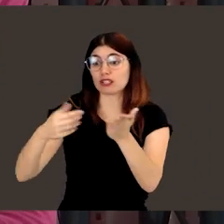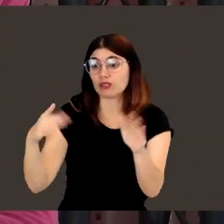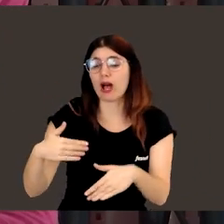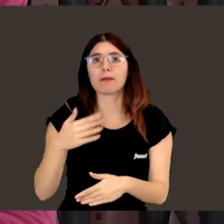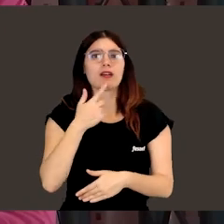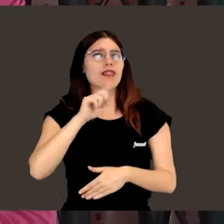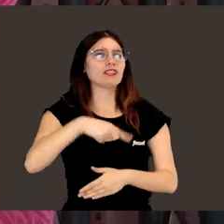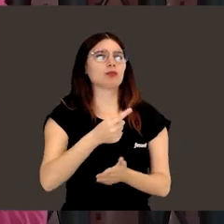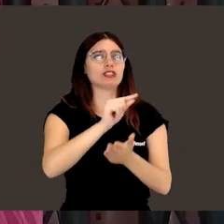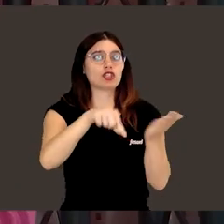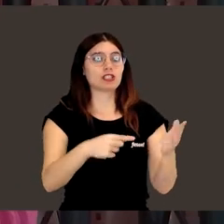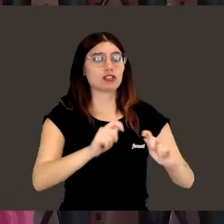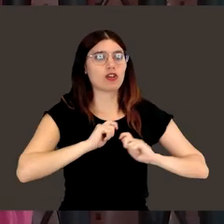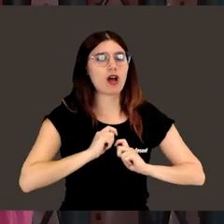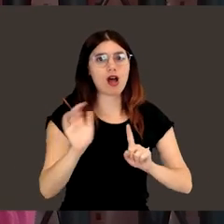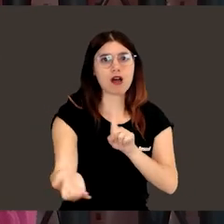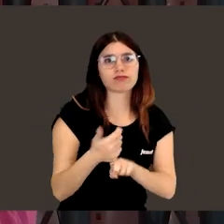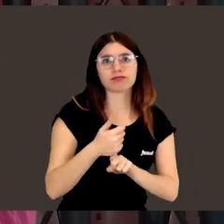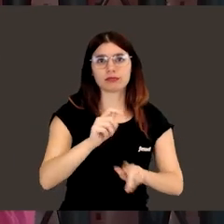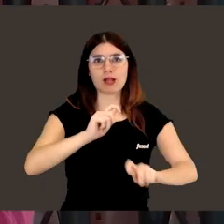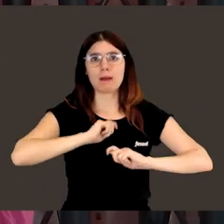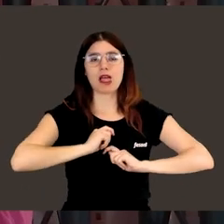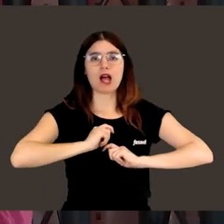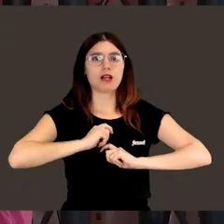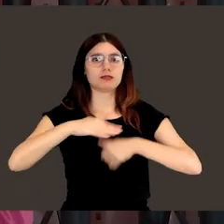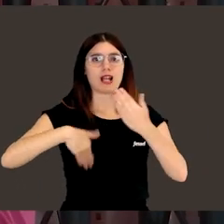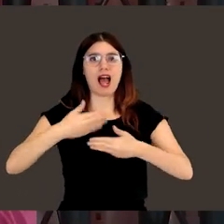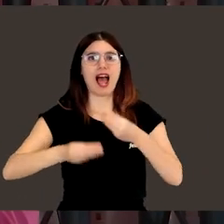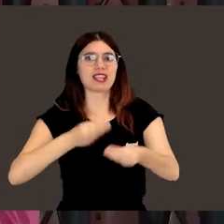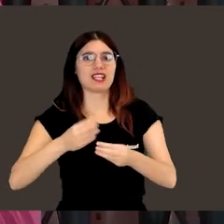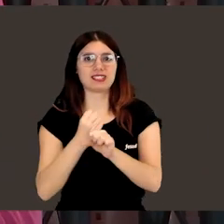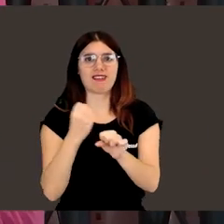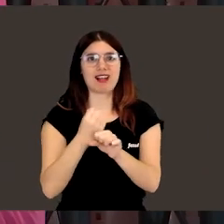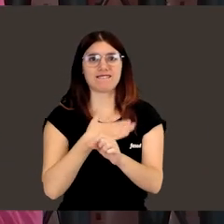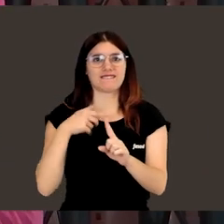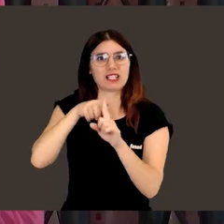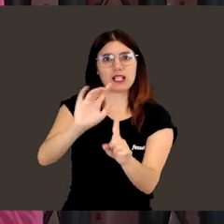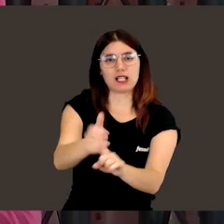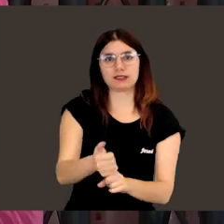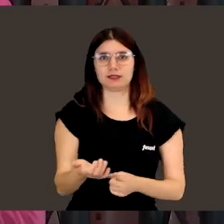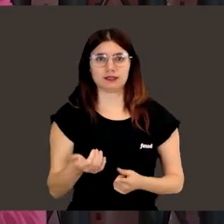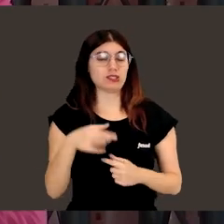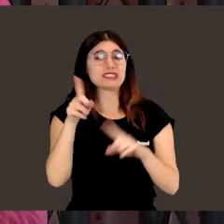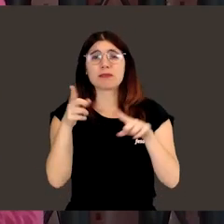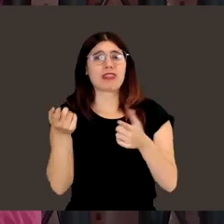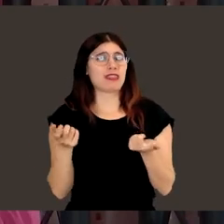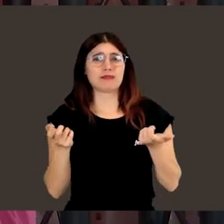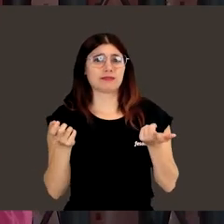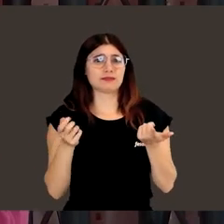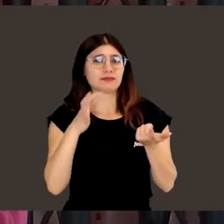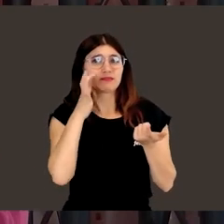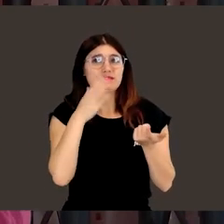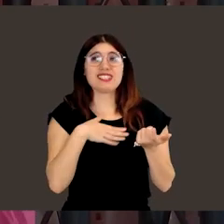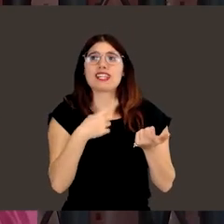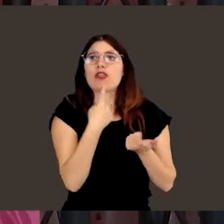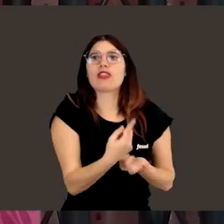un contrato, pero en momentos en que luego el contrato, encuentras un contrato magnífico que te permite trabajar en lo que quieres. O sea, que te